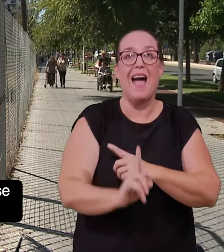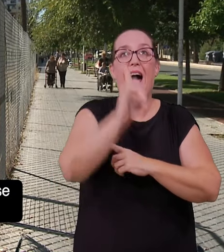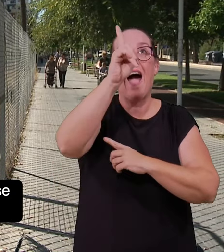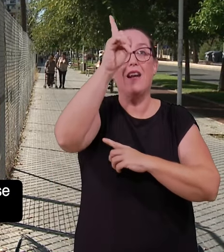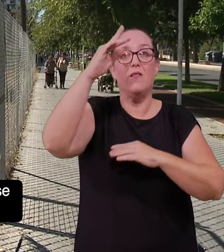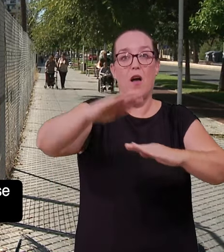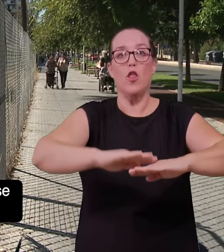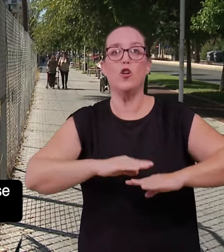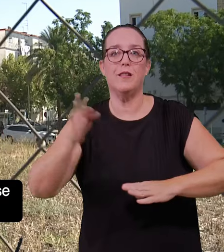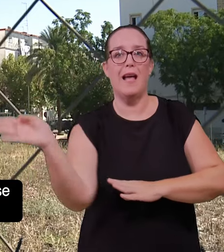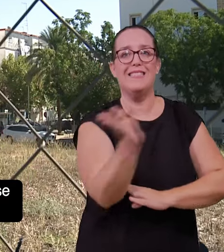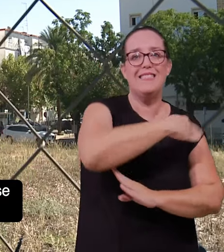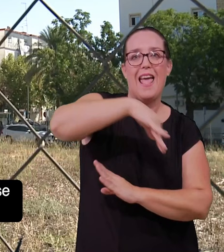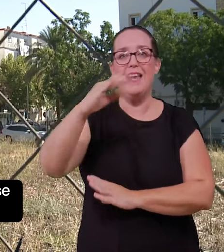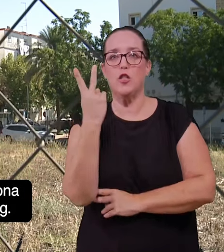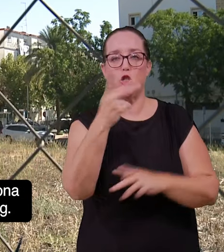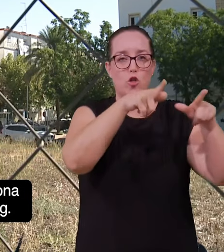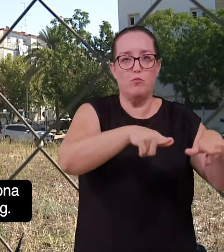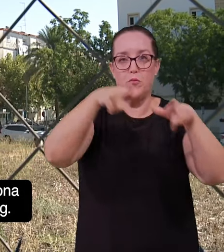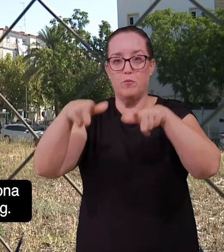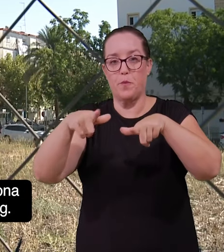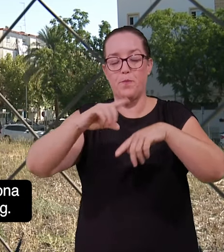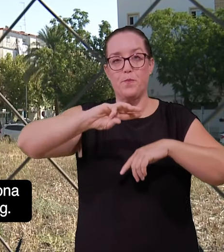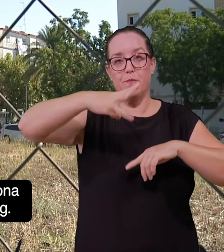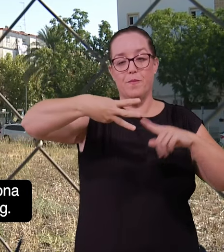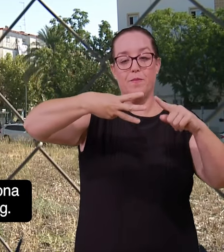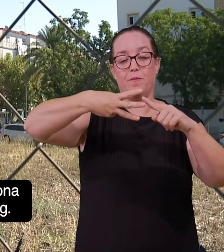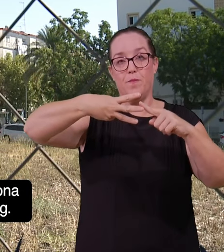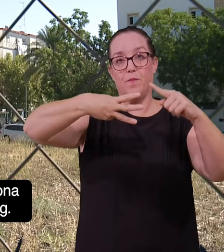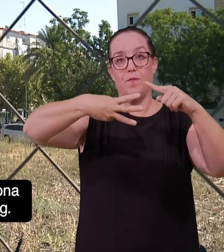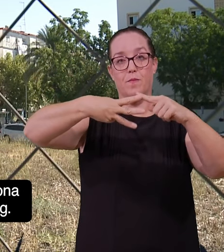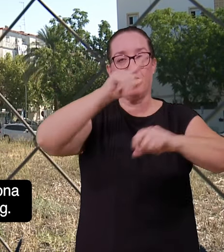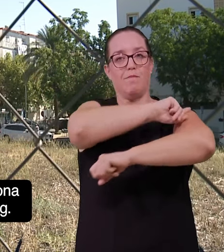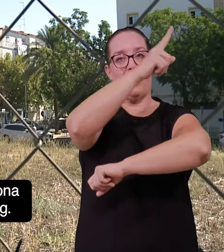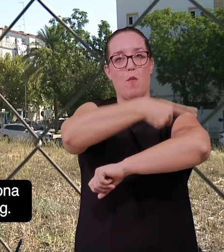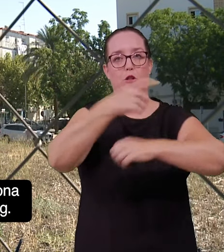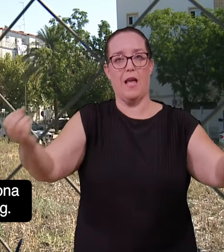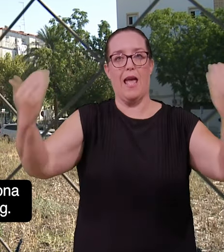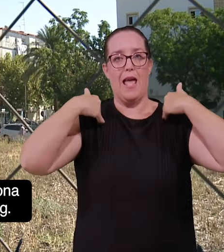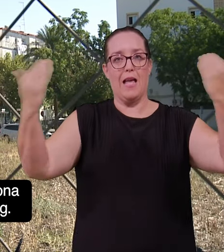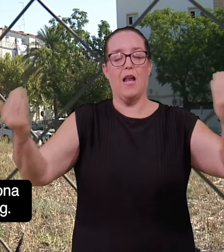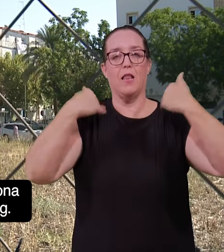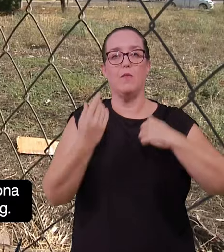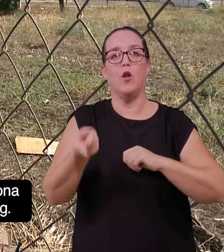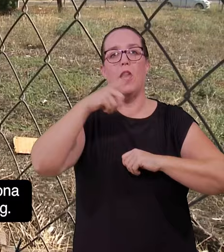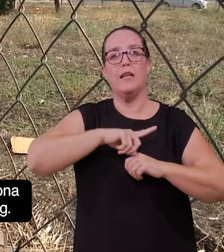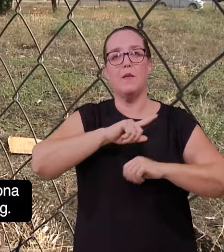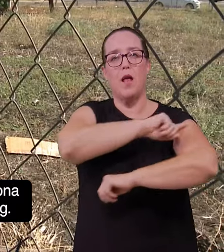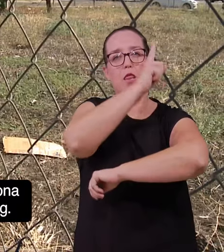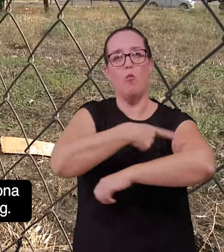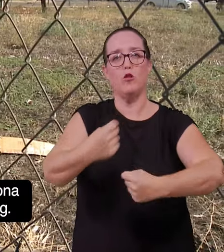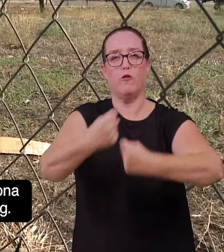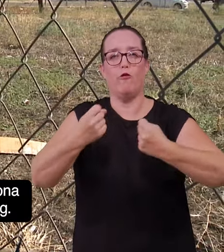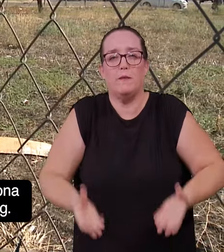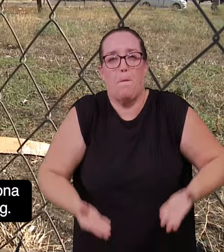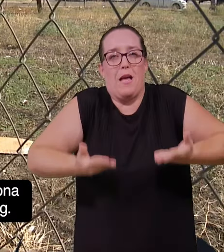que en la azotea se instalarán dos pistas de pádel. En las otras dos plantas intermedias se acogerán las zonas Firmet Wellness y una